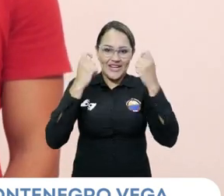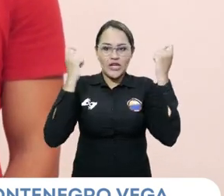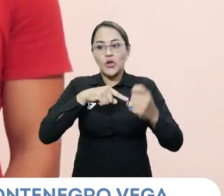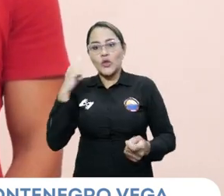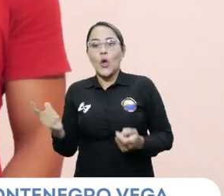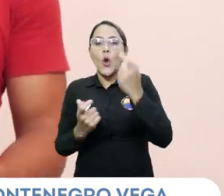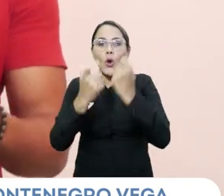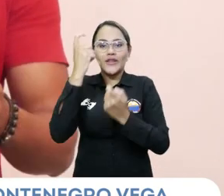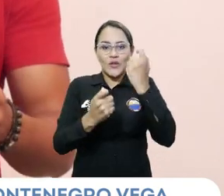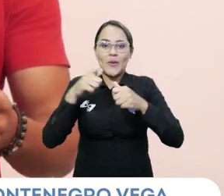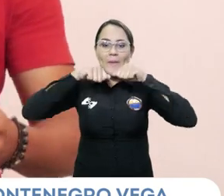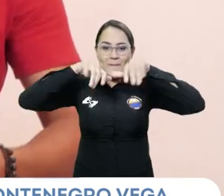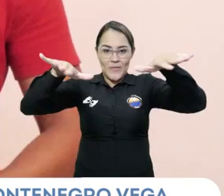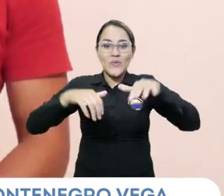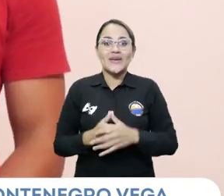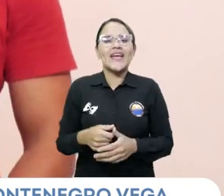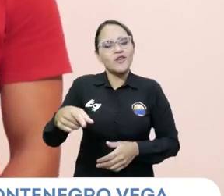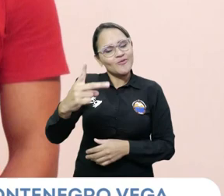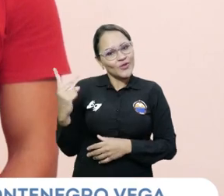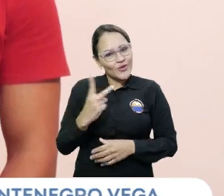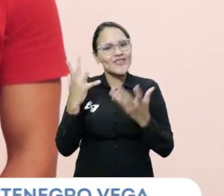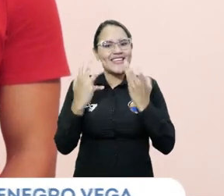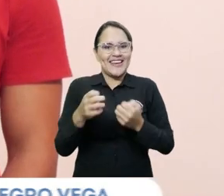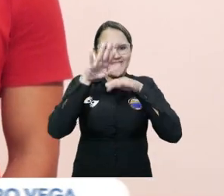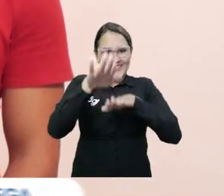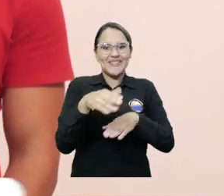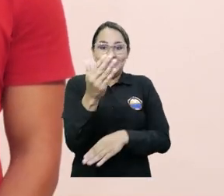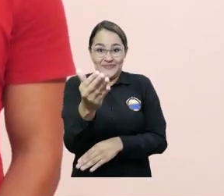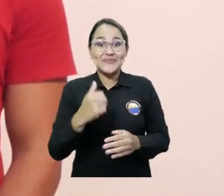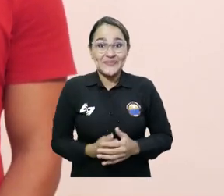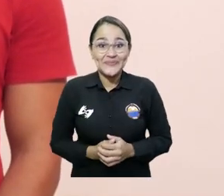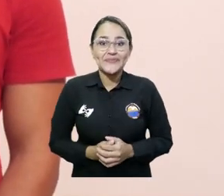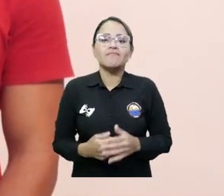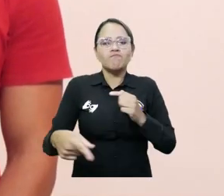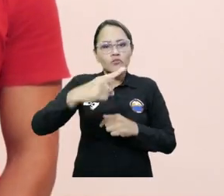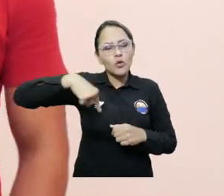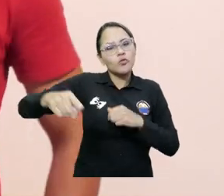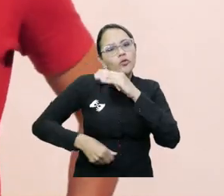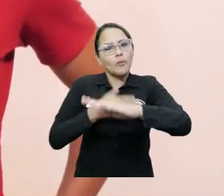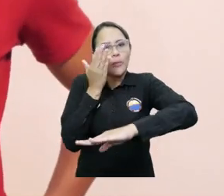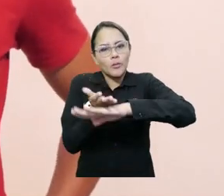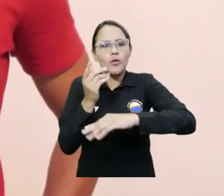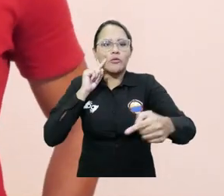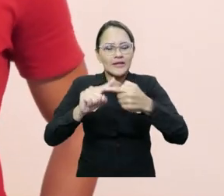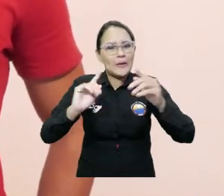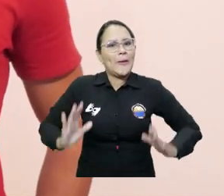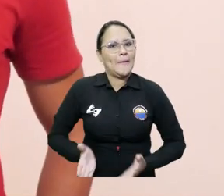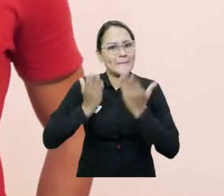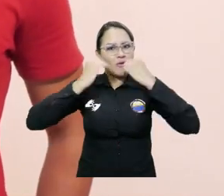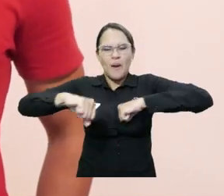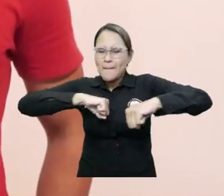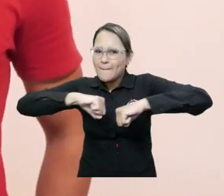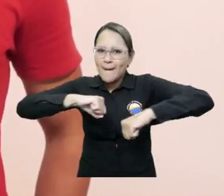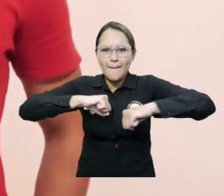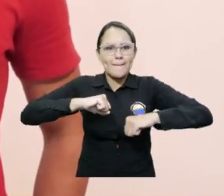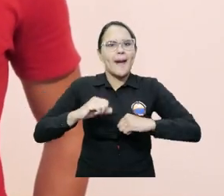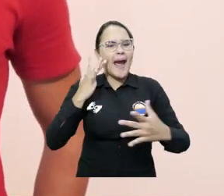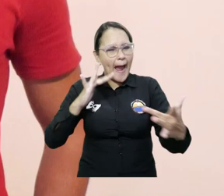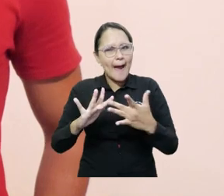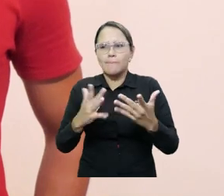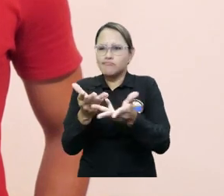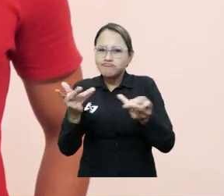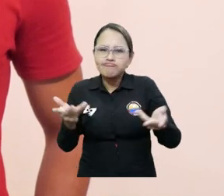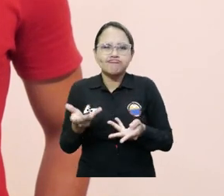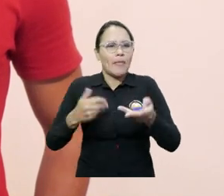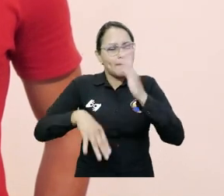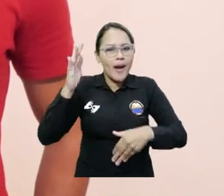Contabilidad Pública. Y juntos queremos ser tus representantes. Nuestras propuestas van a enfocar el mejoramiento continuo, espacios académicos, formación y